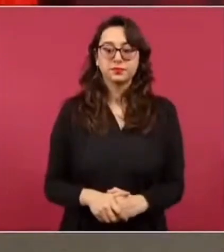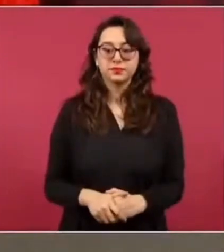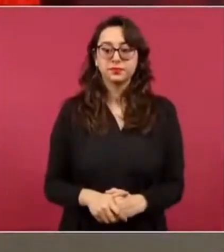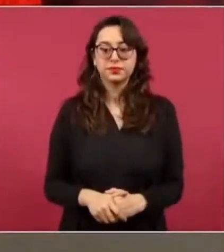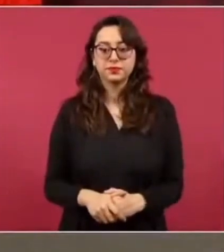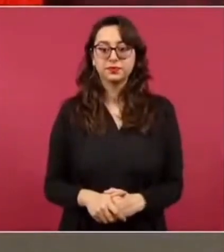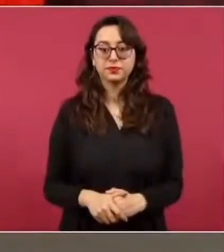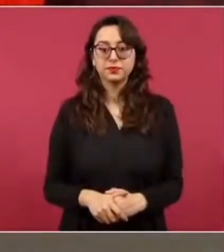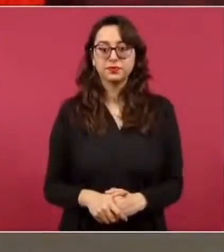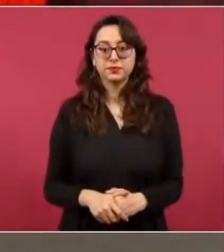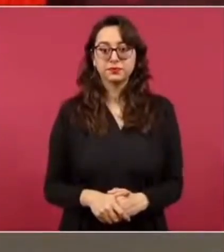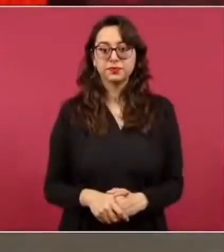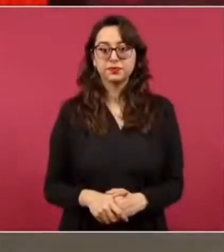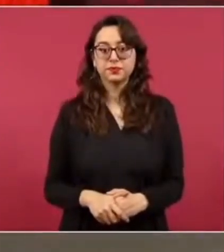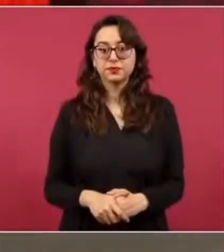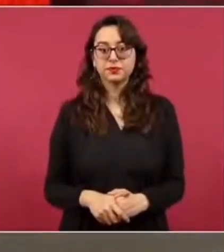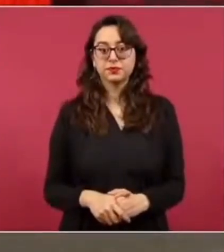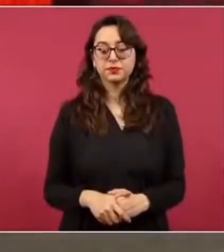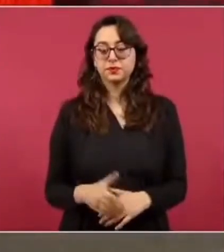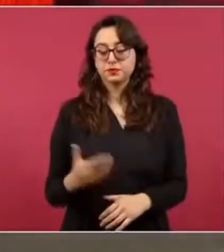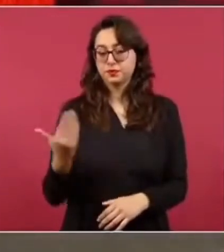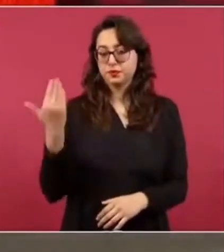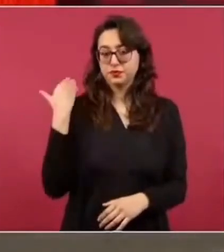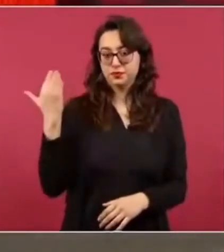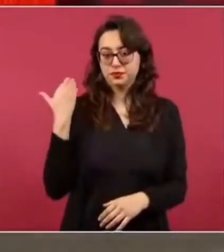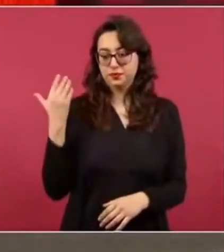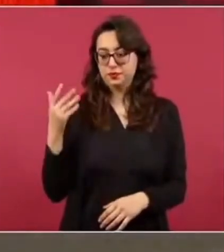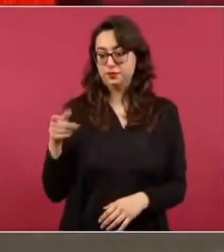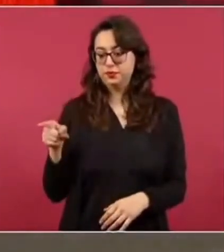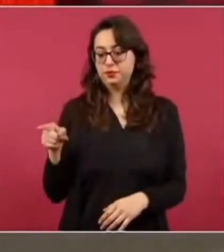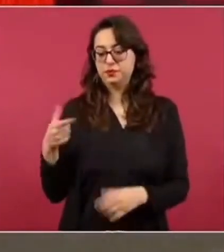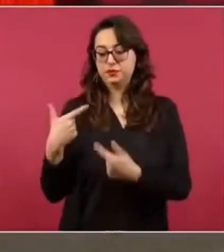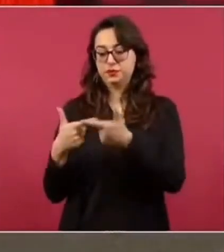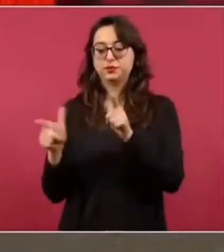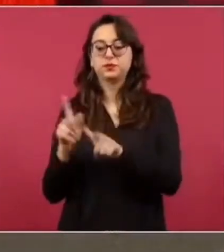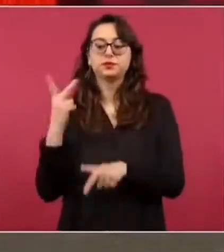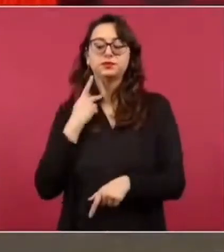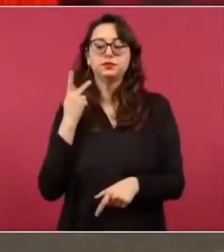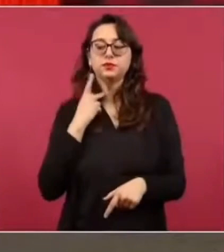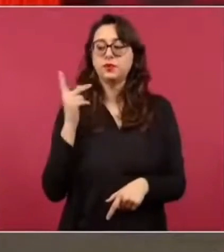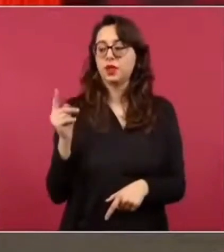el presidente del PRI con el señor no no